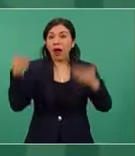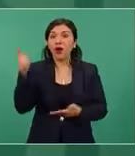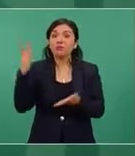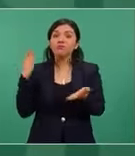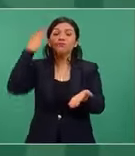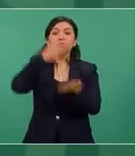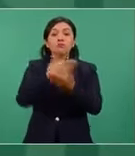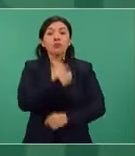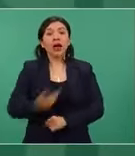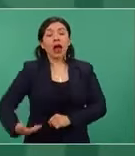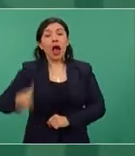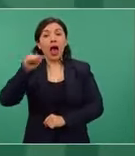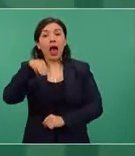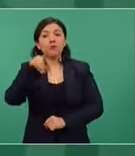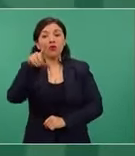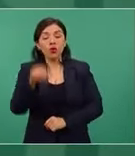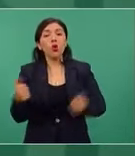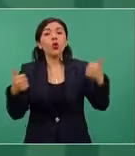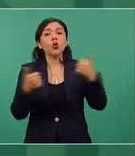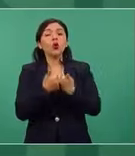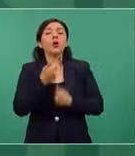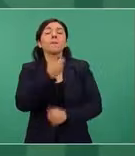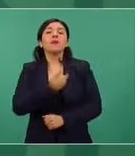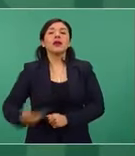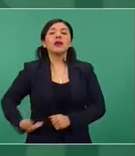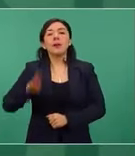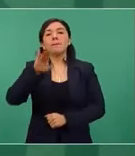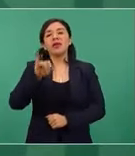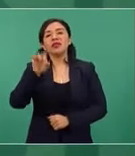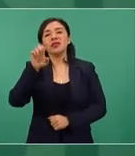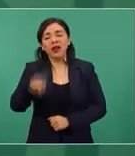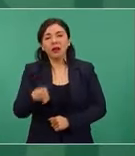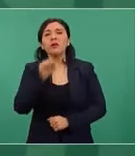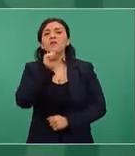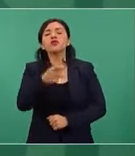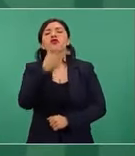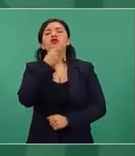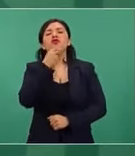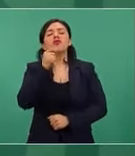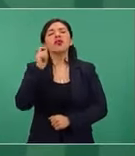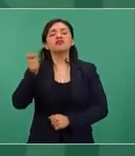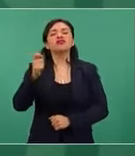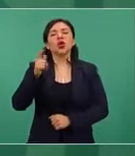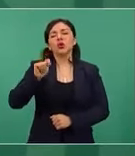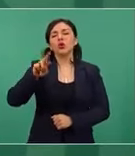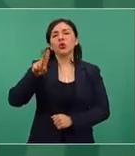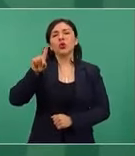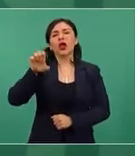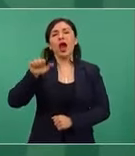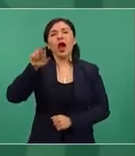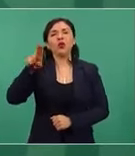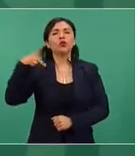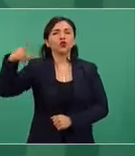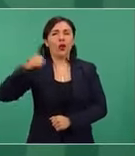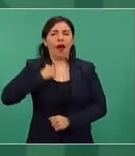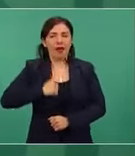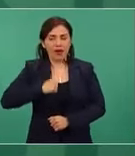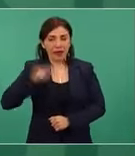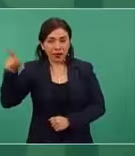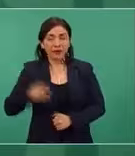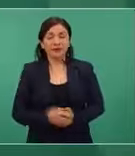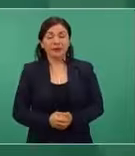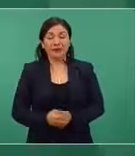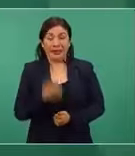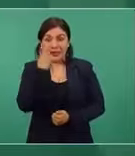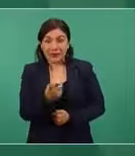con el presidente Biden y el primer ministro Trudeau de Canadá. Y